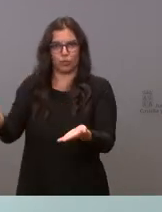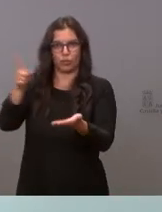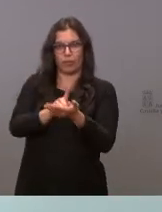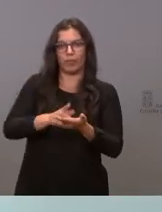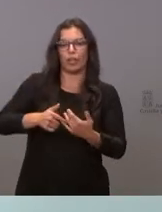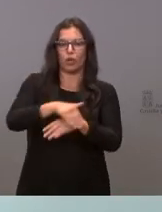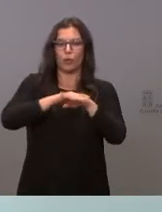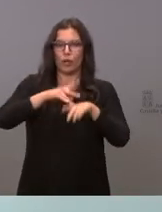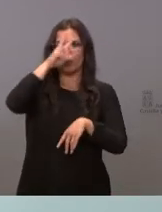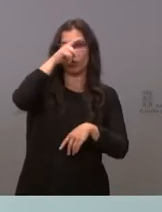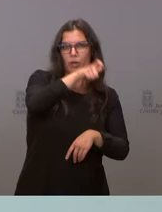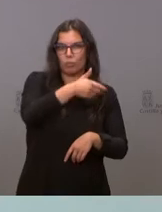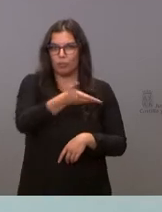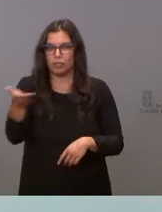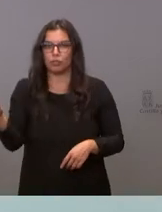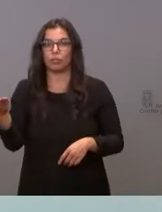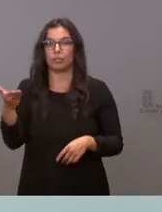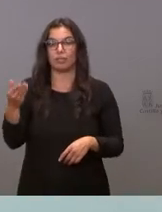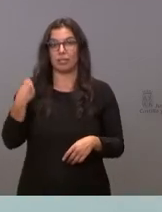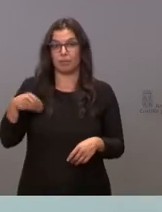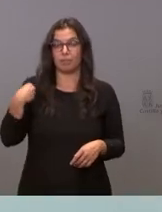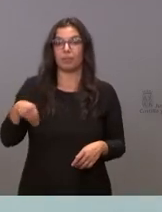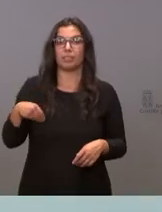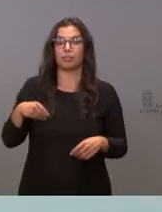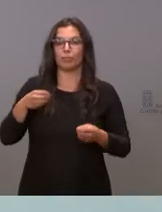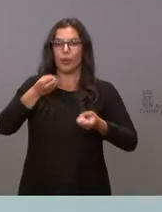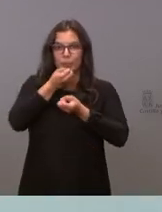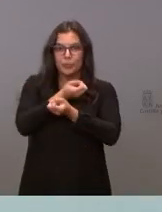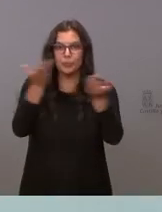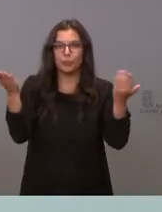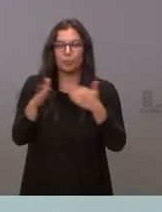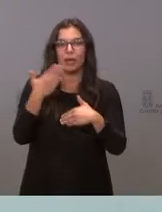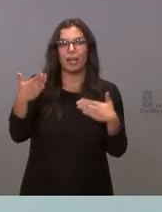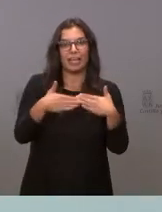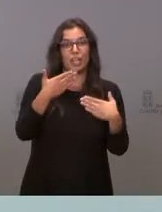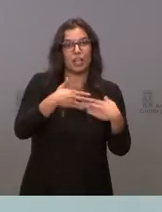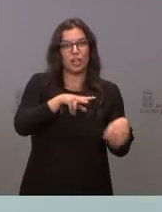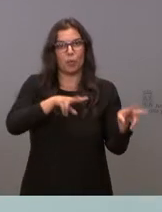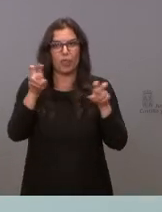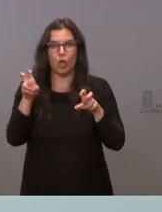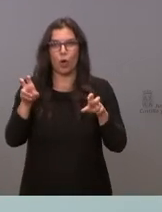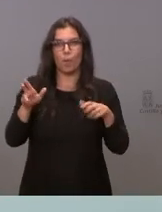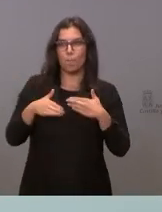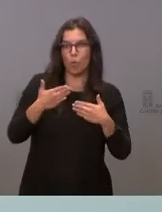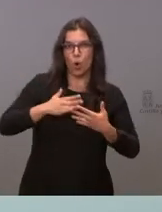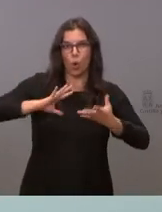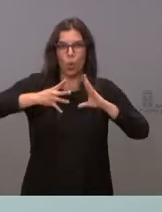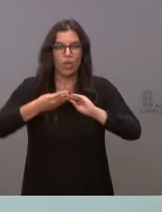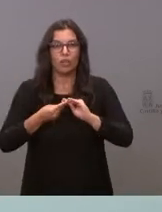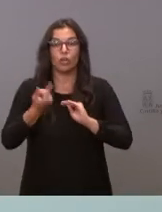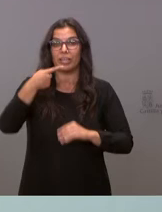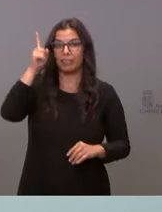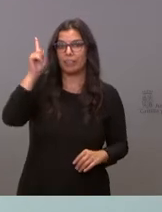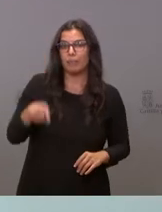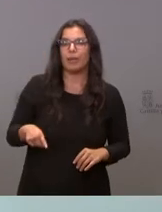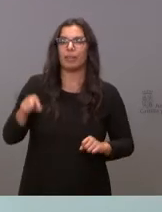por las personas, en trasladar ese mensaje de innovación, de modernidad, pero a la vez también